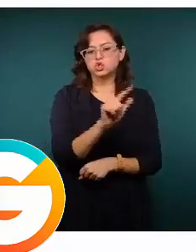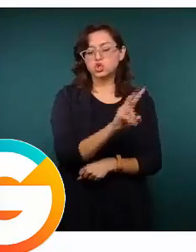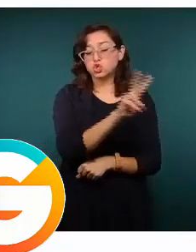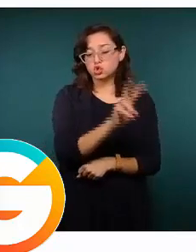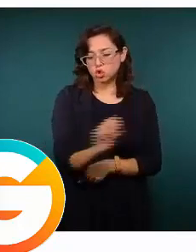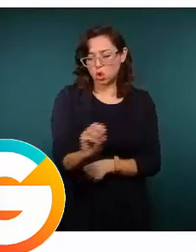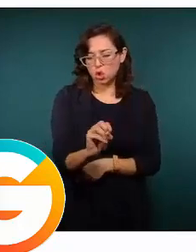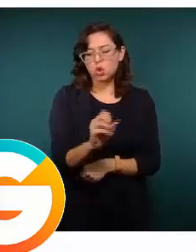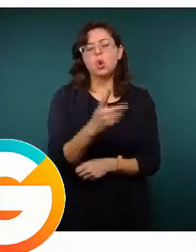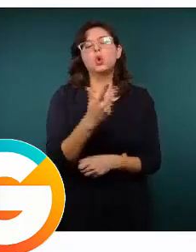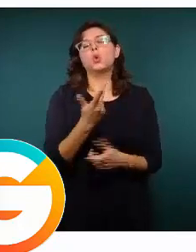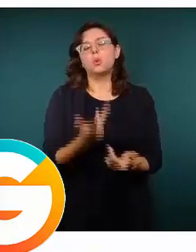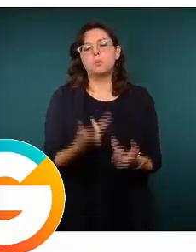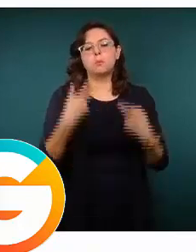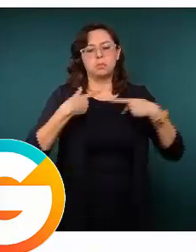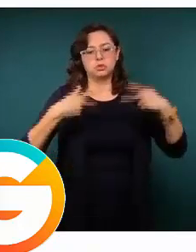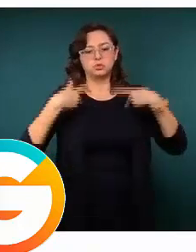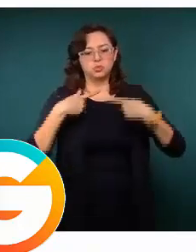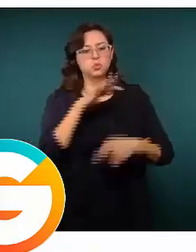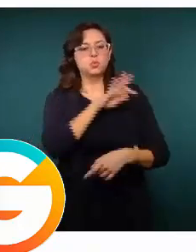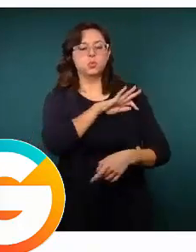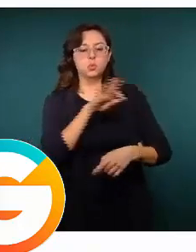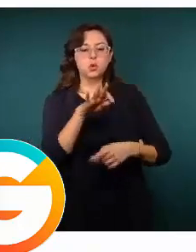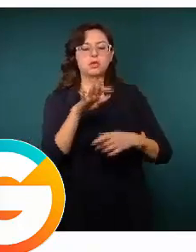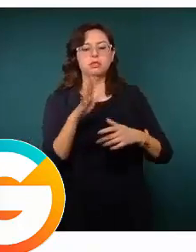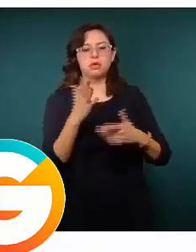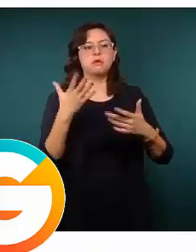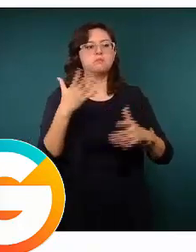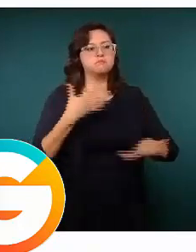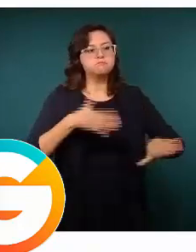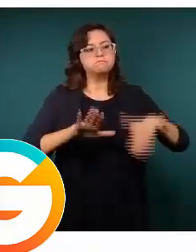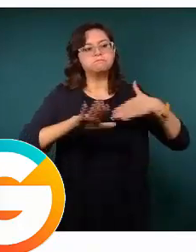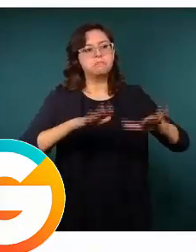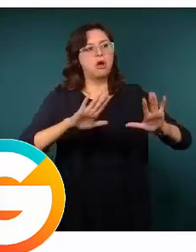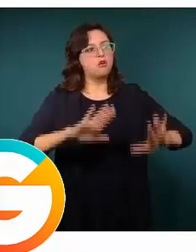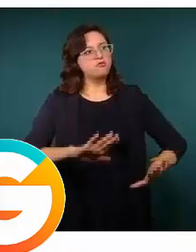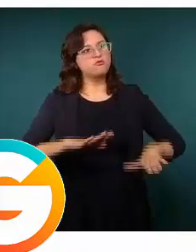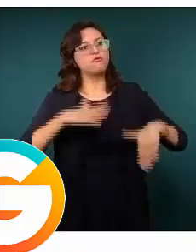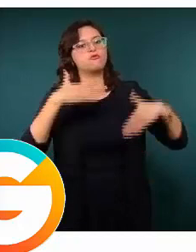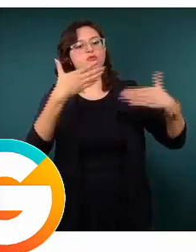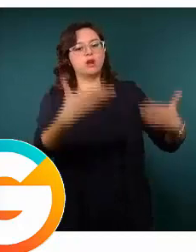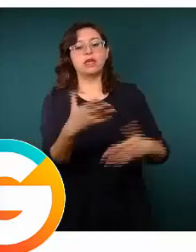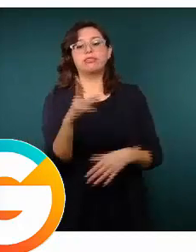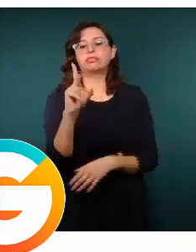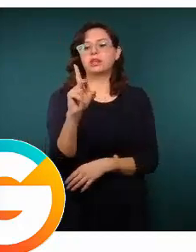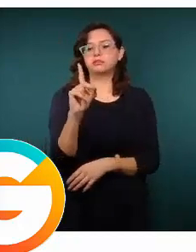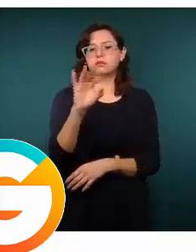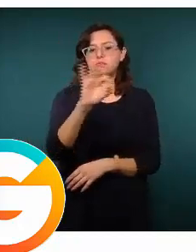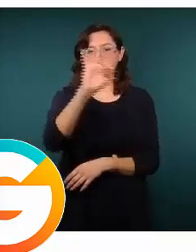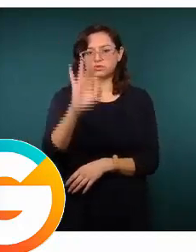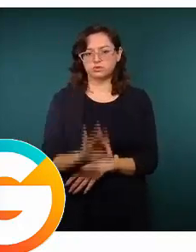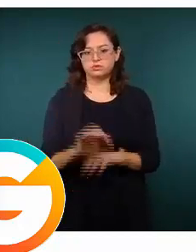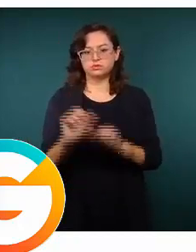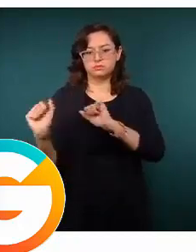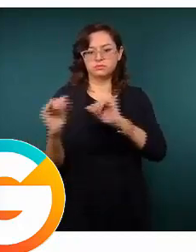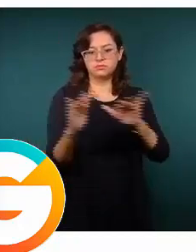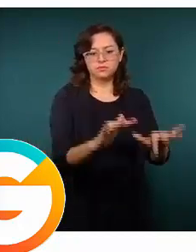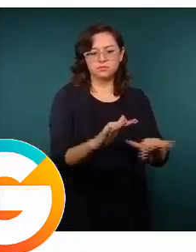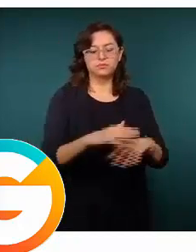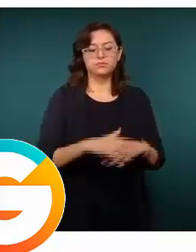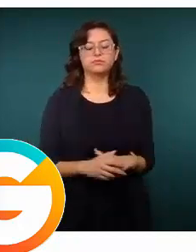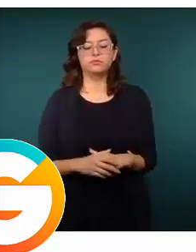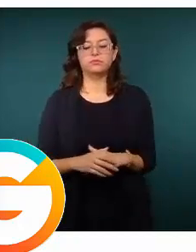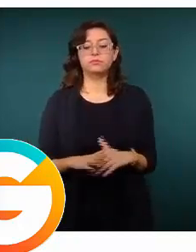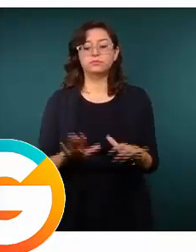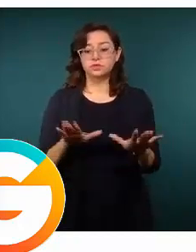ya que la gente pueda estar llevando a cabo actividades al aire libre de manera segura con un aforo del 30 por ciento. Al pasar a la